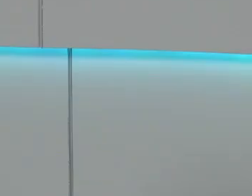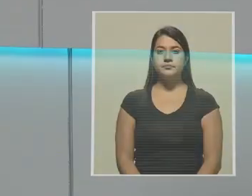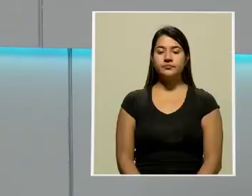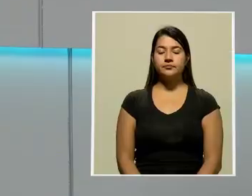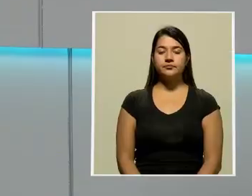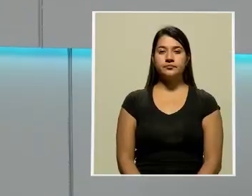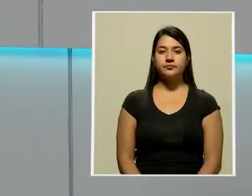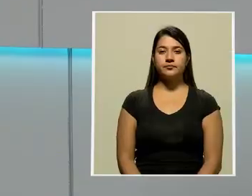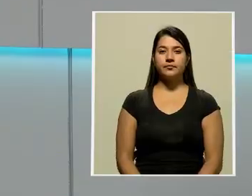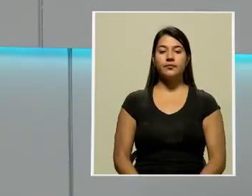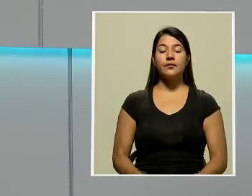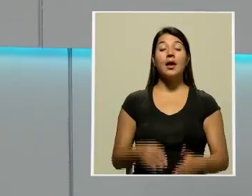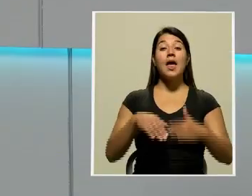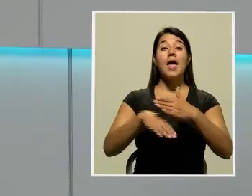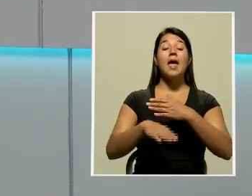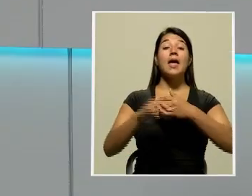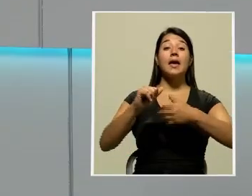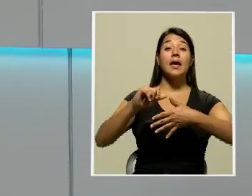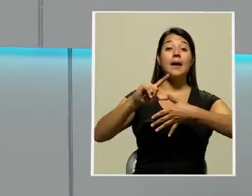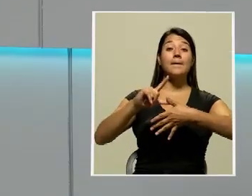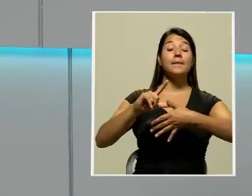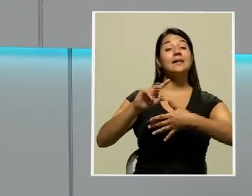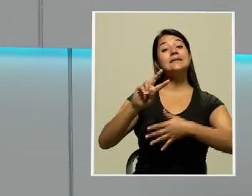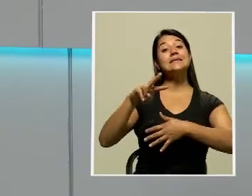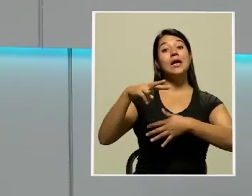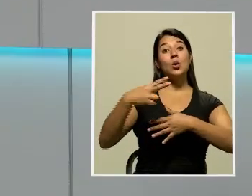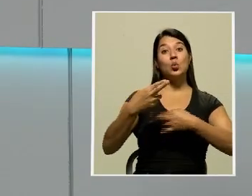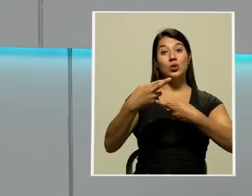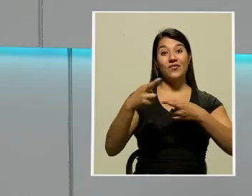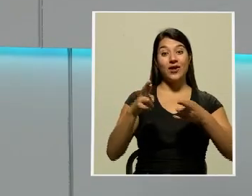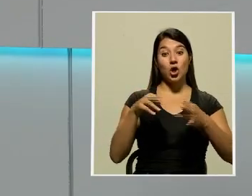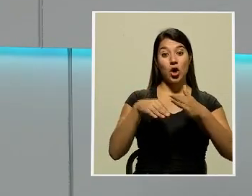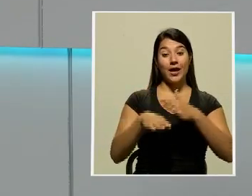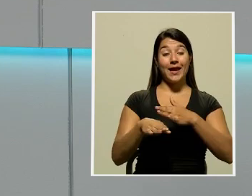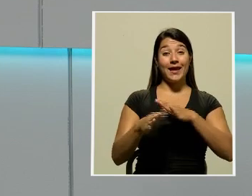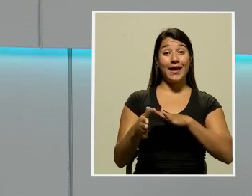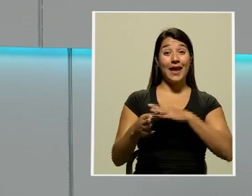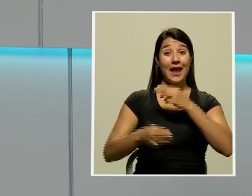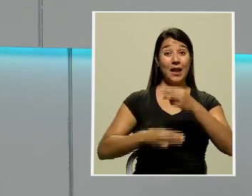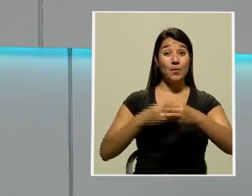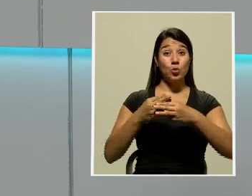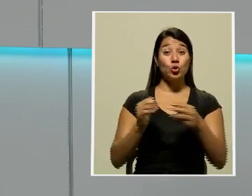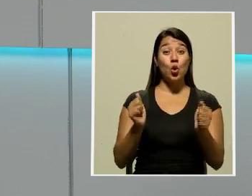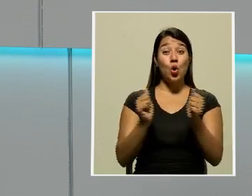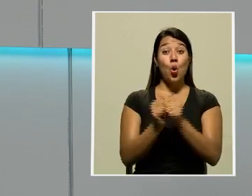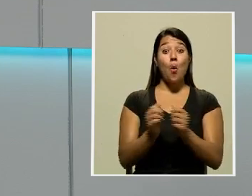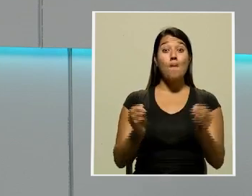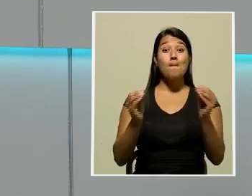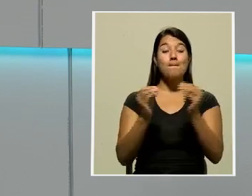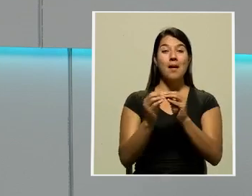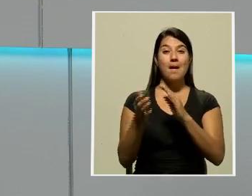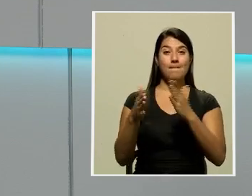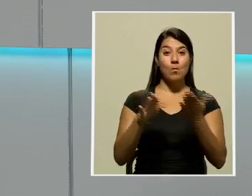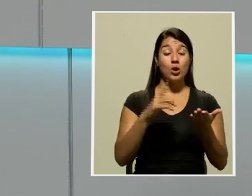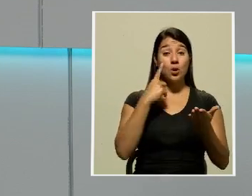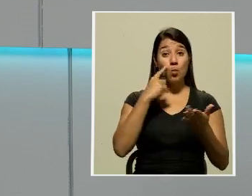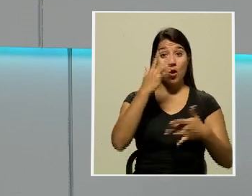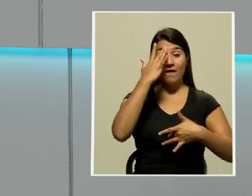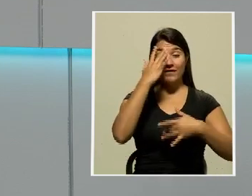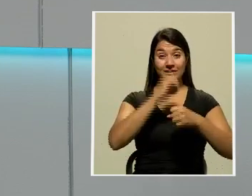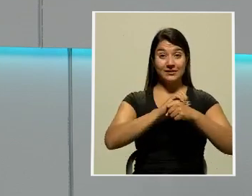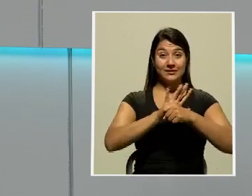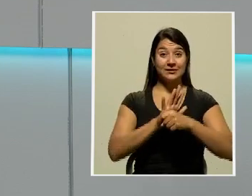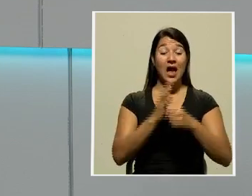En América Latina, la segunda región del mundo con más muertos por coronavirus, una misma escena de desesperación se